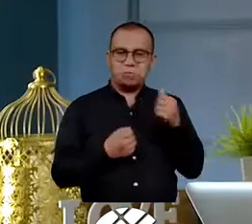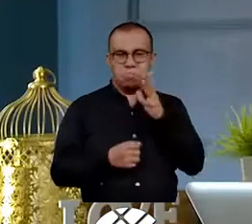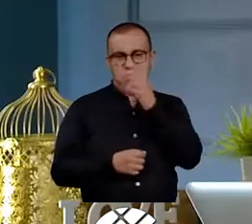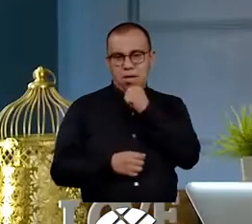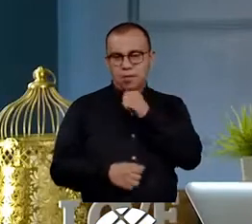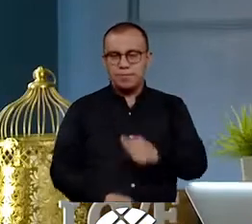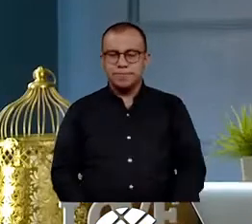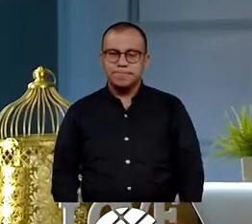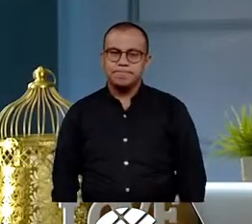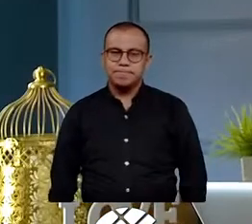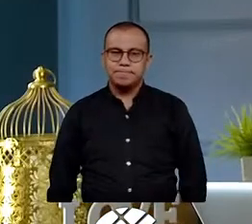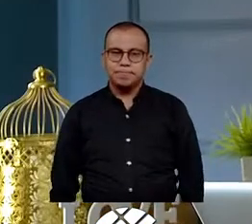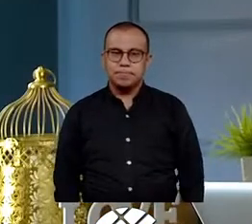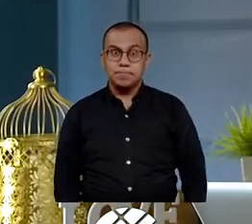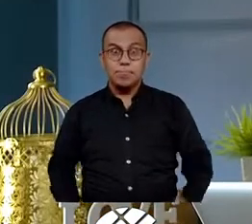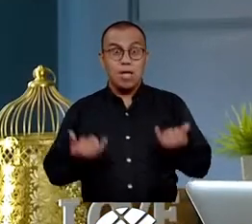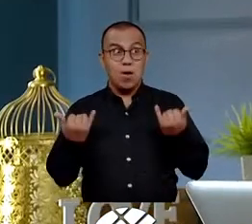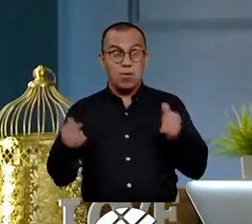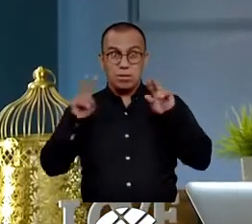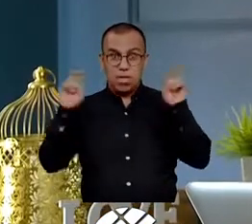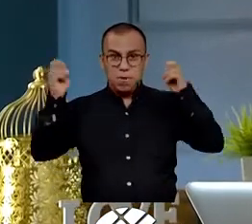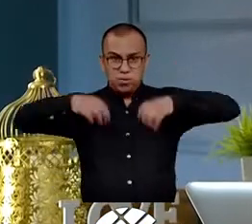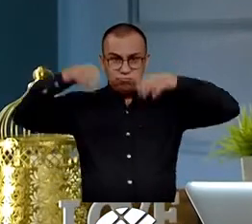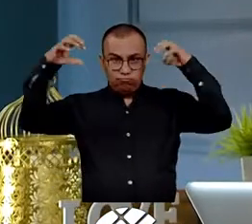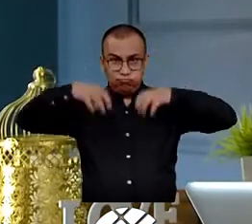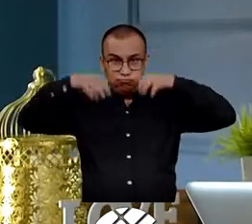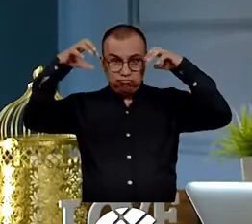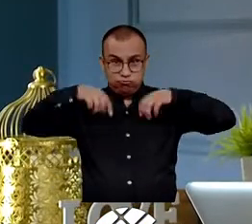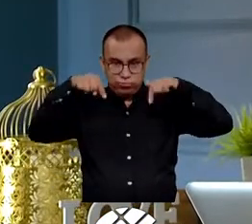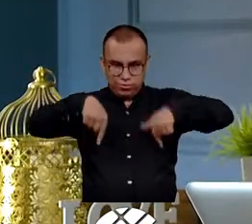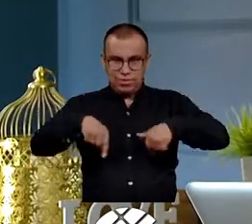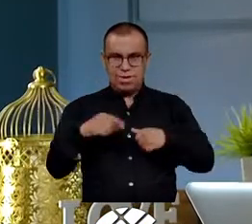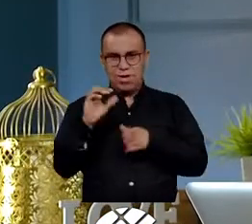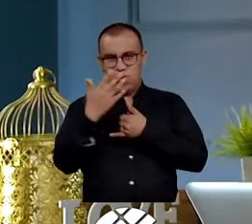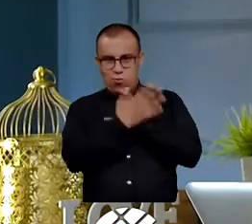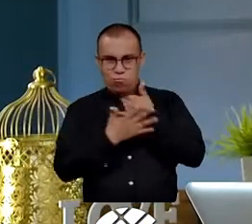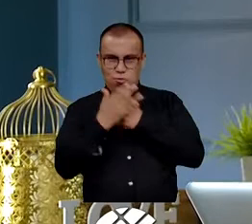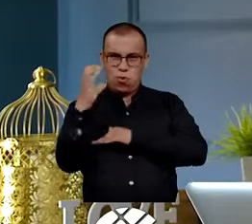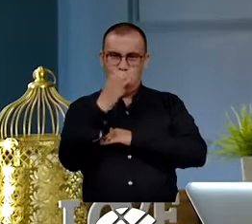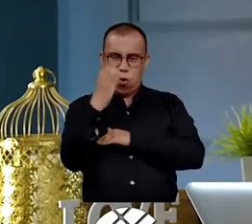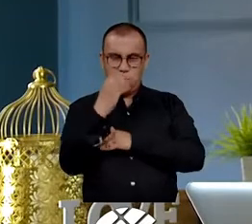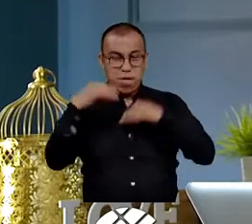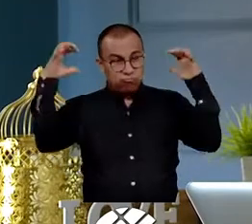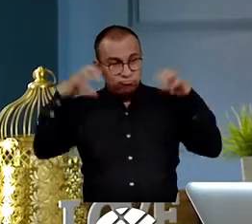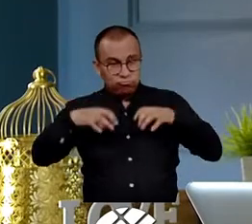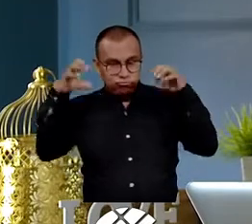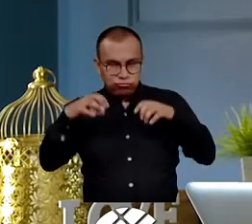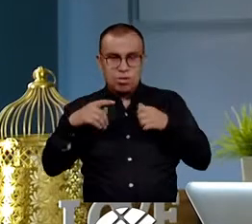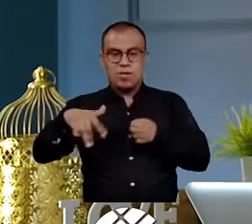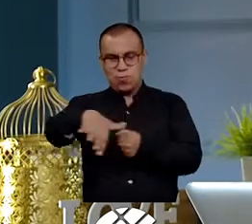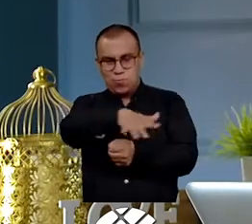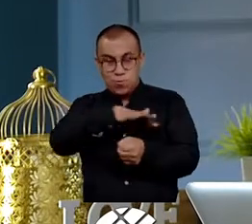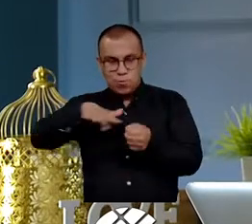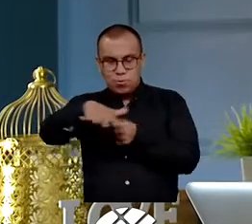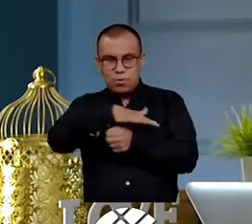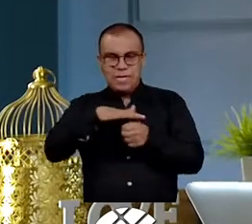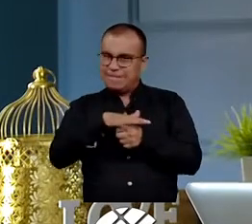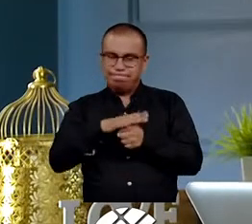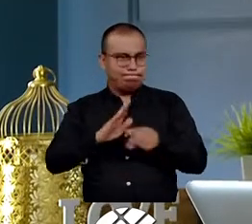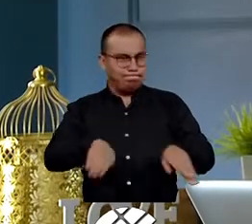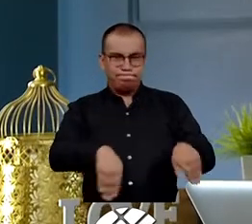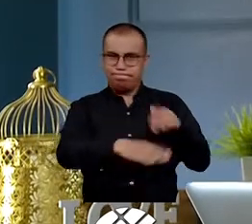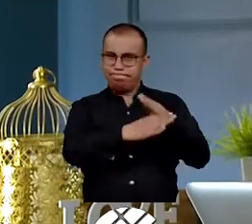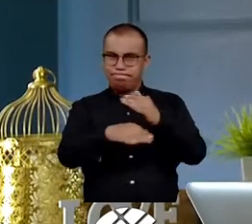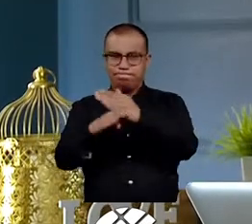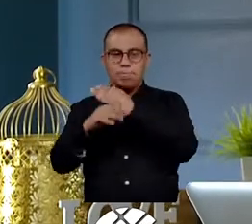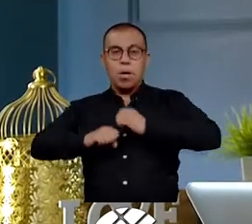Y debido a las fuertes lluvias que se han registrado en las últimas horas en el país, la Unidad de Gestión del Riesgo de Cundinamarca determinó el cierre indefinido